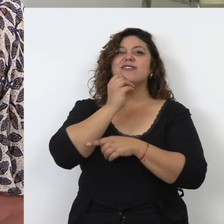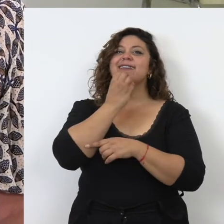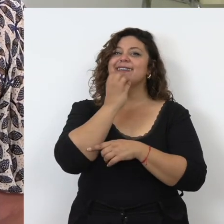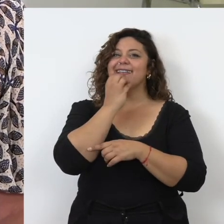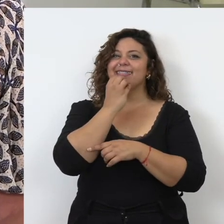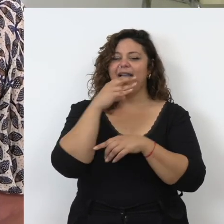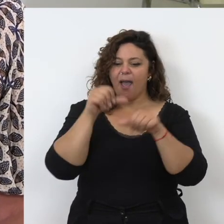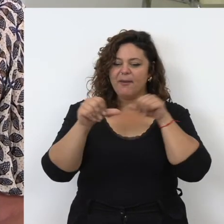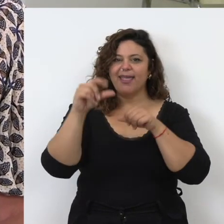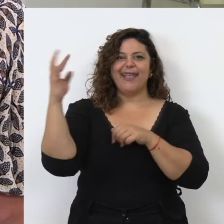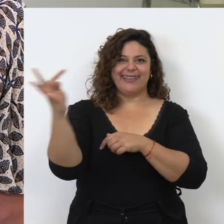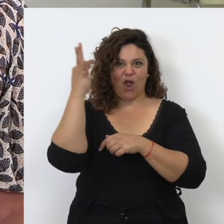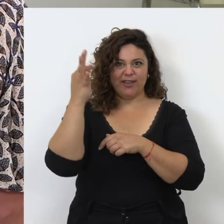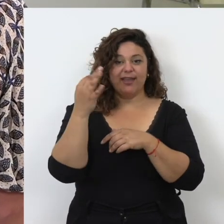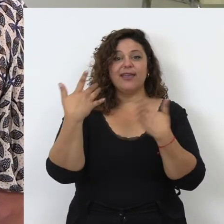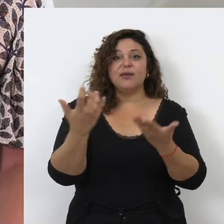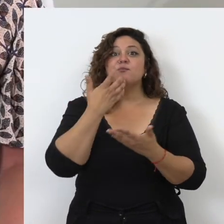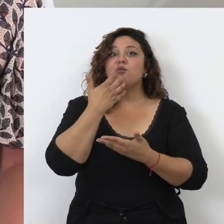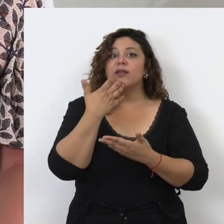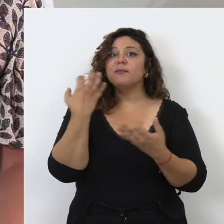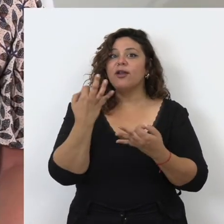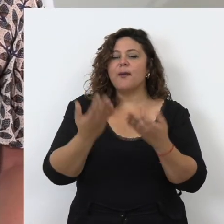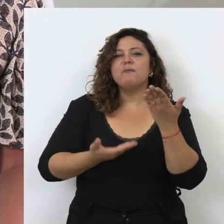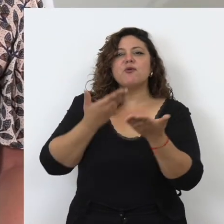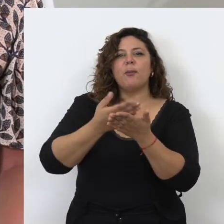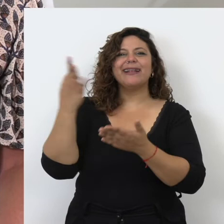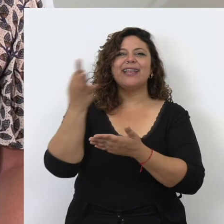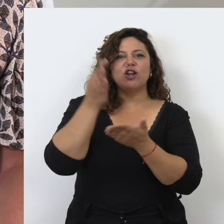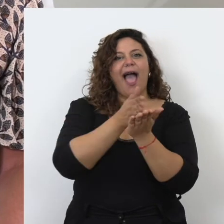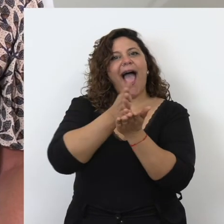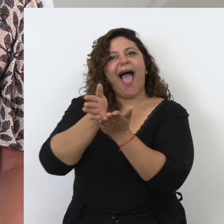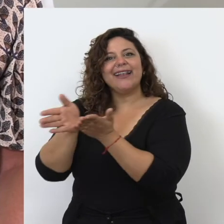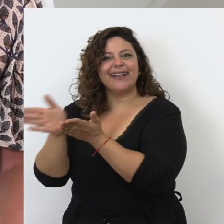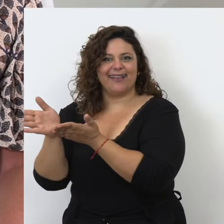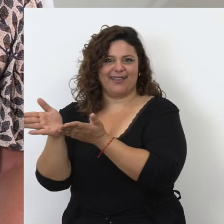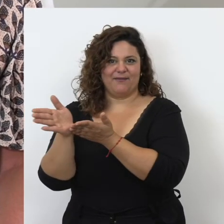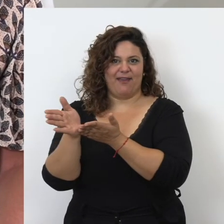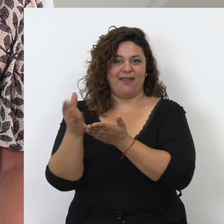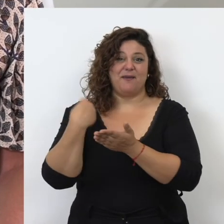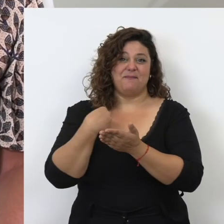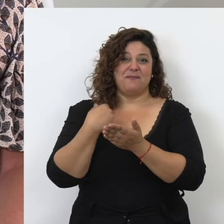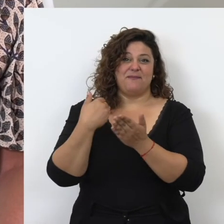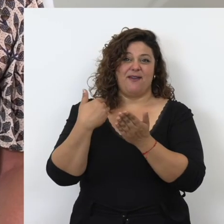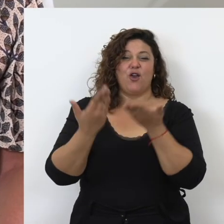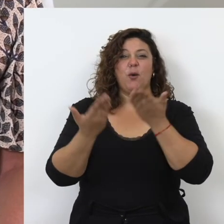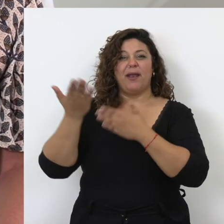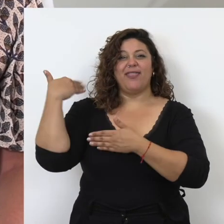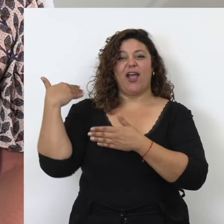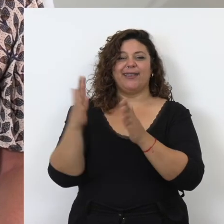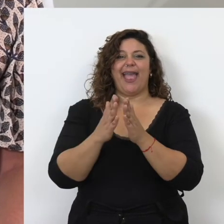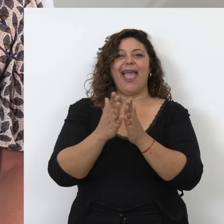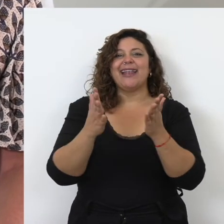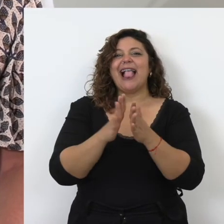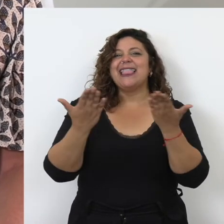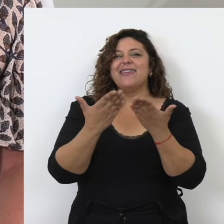griegos para hacer sus teorías y por ejemplo proponían teorías alternativas a lo que aparecía en el gran libro en el